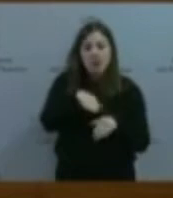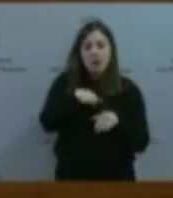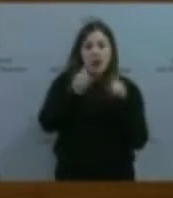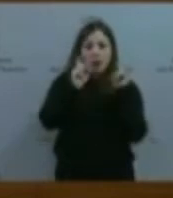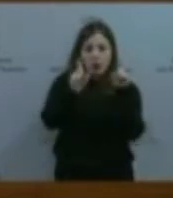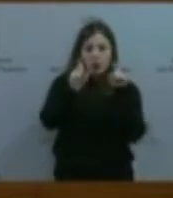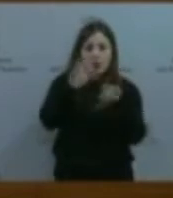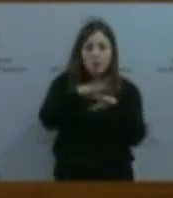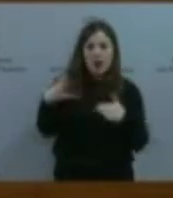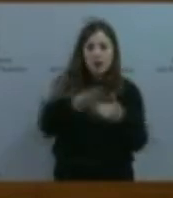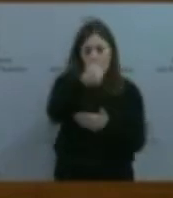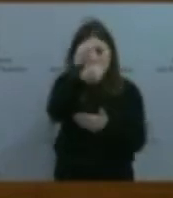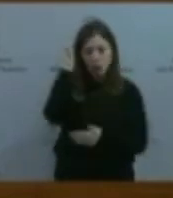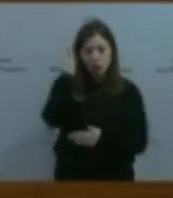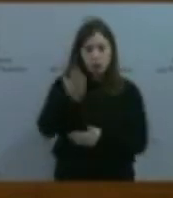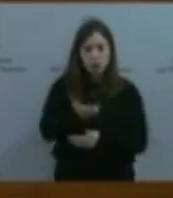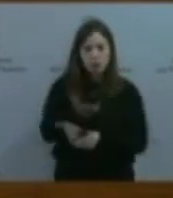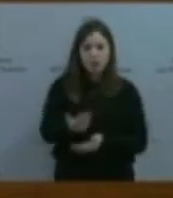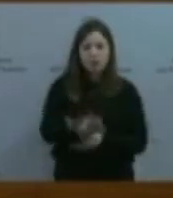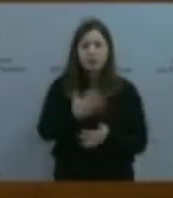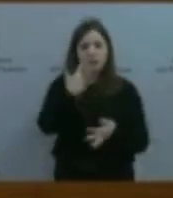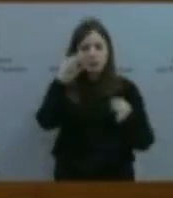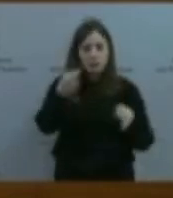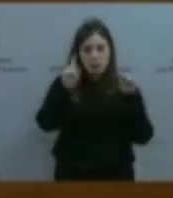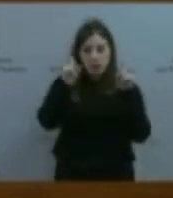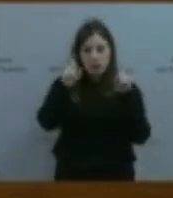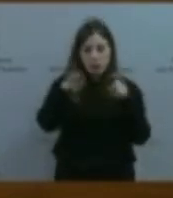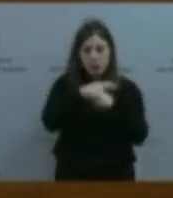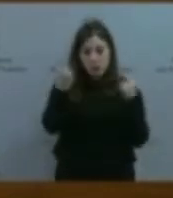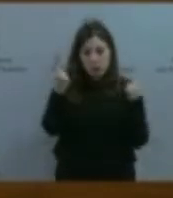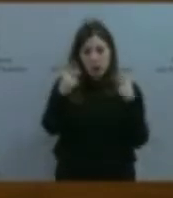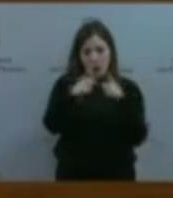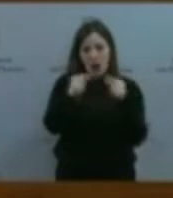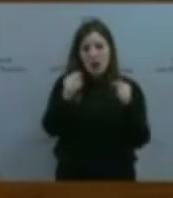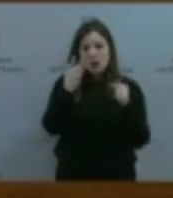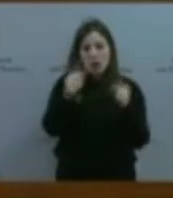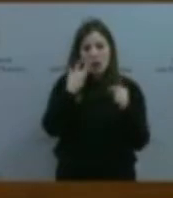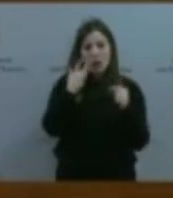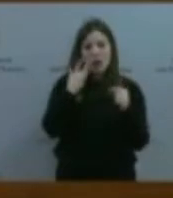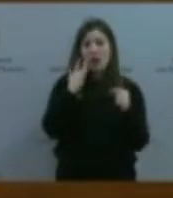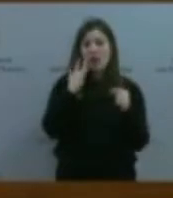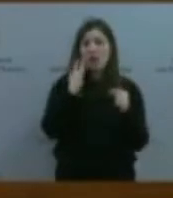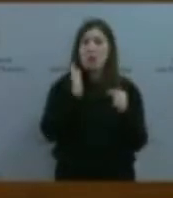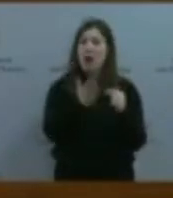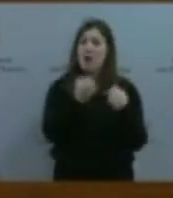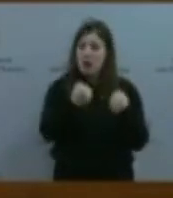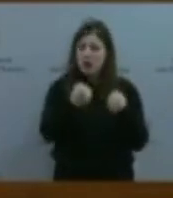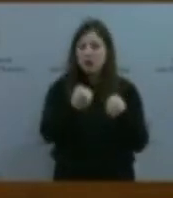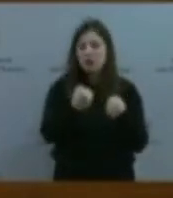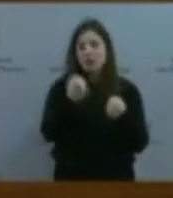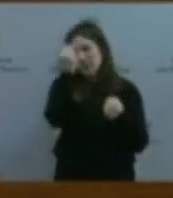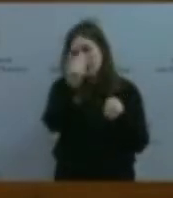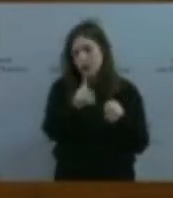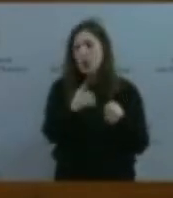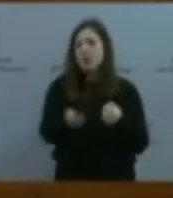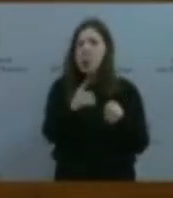¿Realmente está la educación pública asturiana herida de muerte? Creemos que no. Y creemos que es importante realizar un listado en el que los